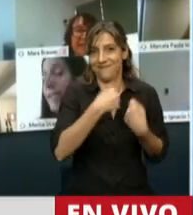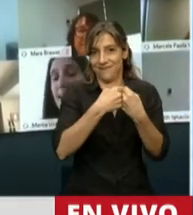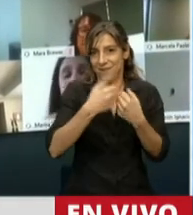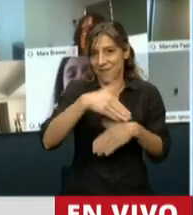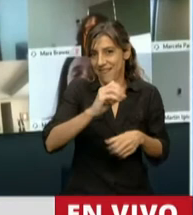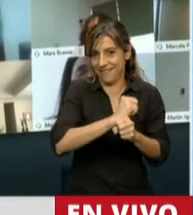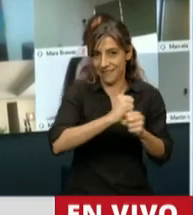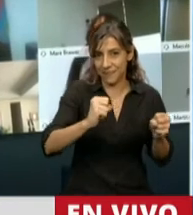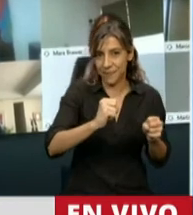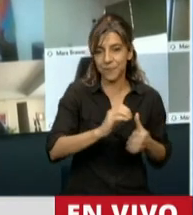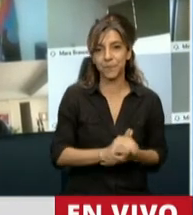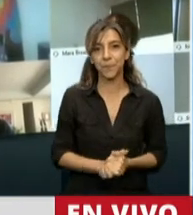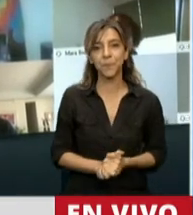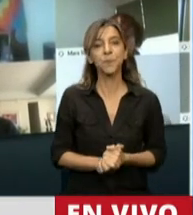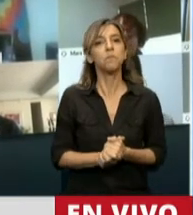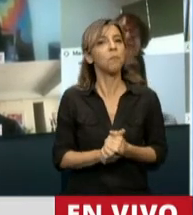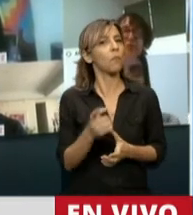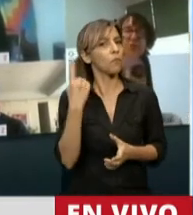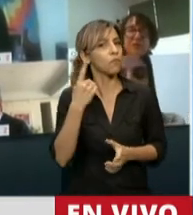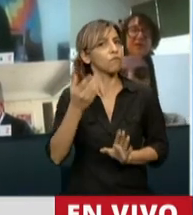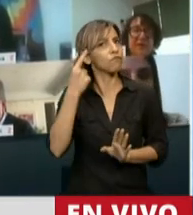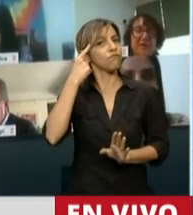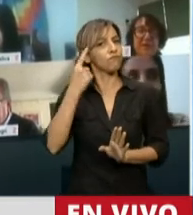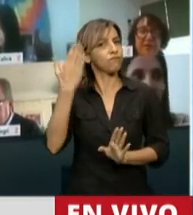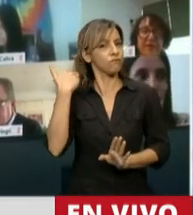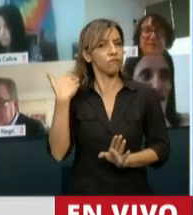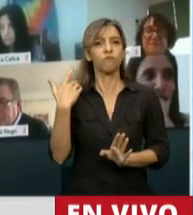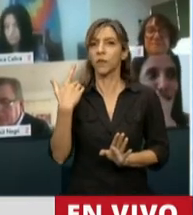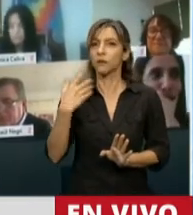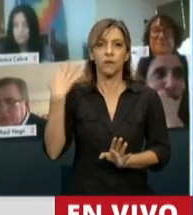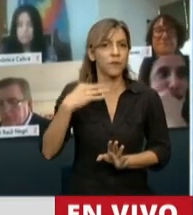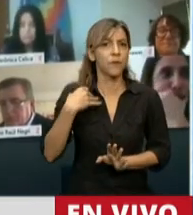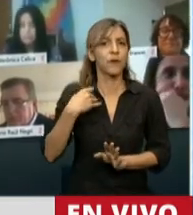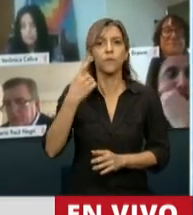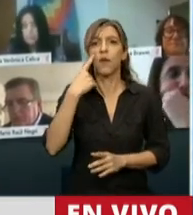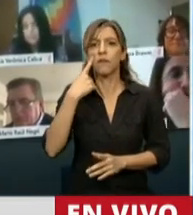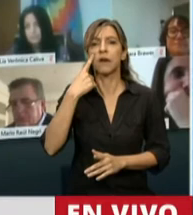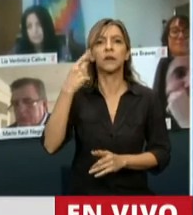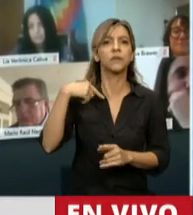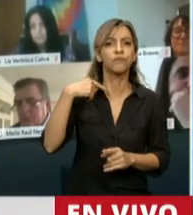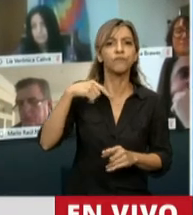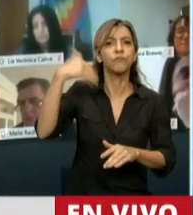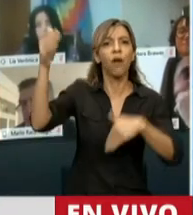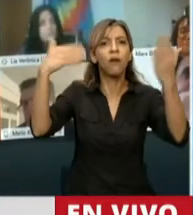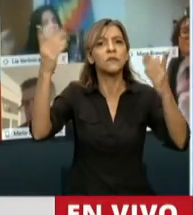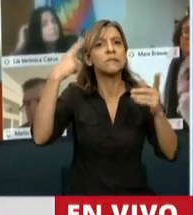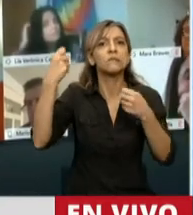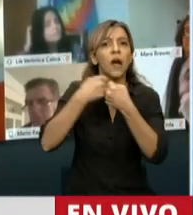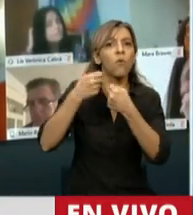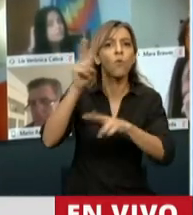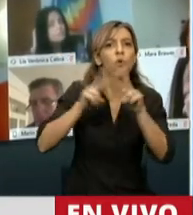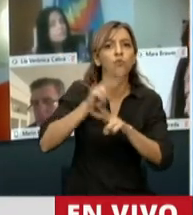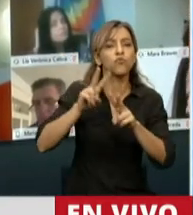como primer objetivo arreglar con los acreedores bajo legislación extranjera, genera las condiciones de normalidad